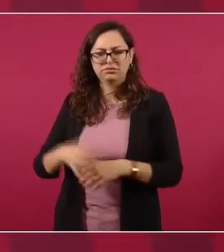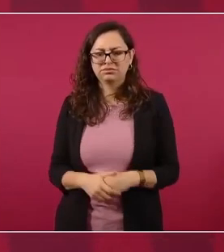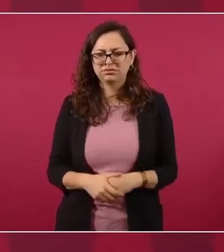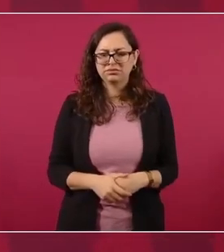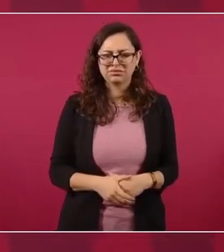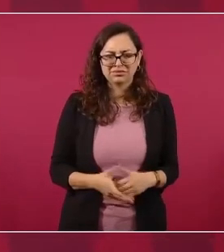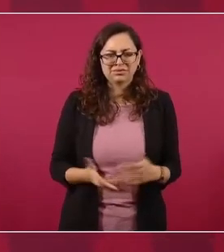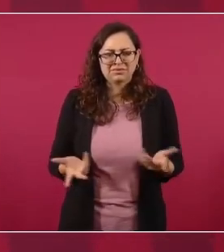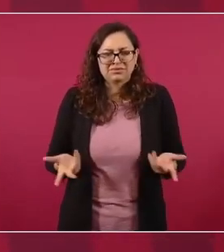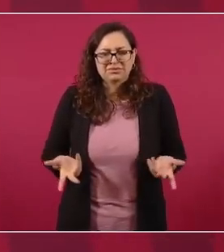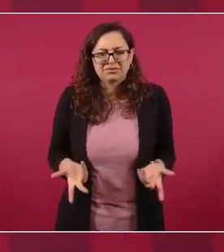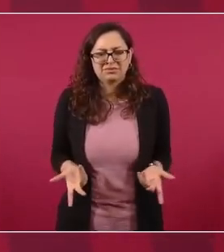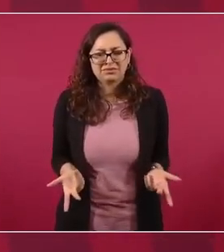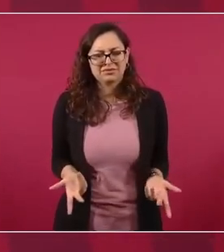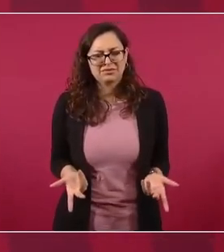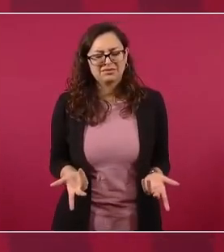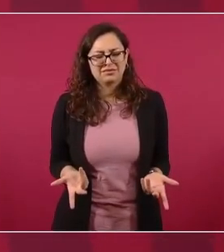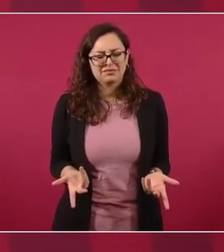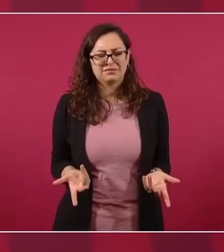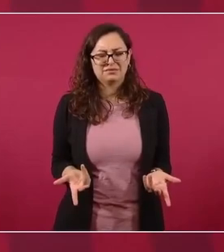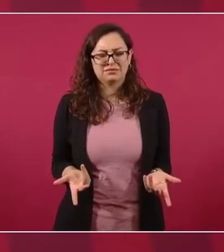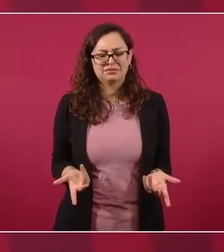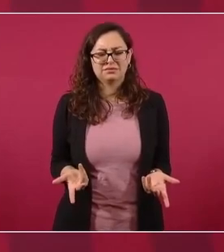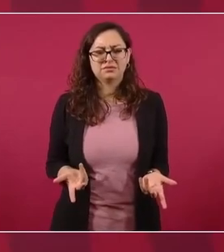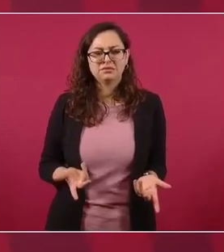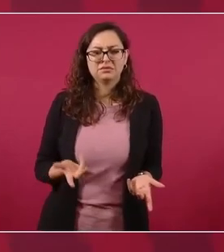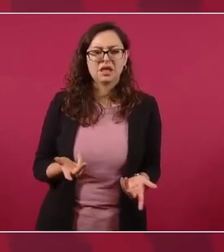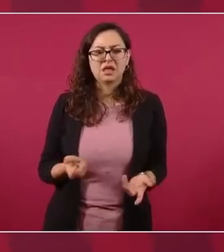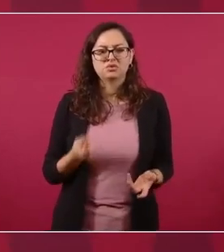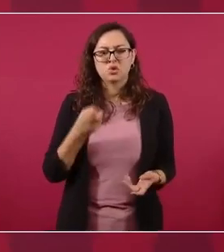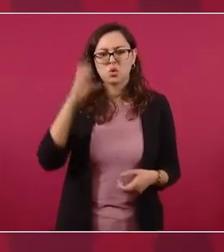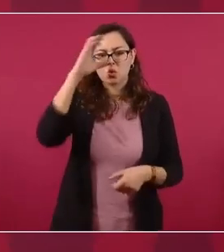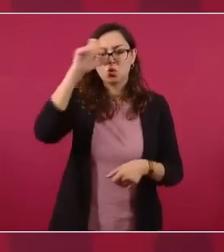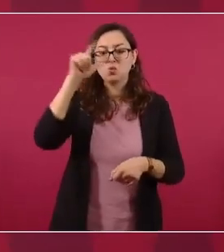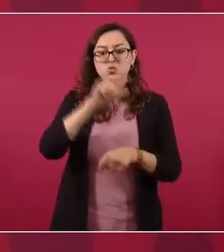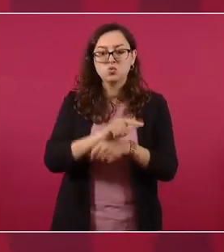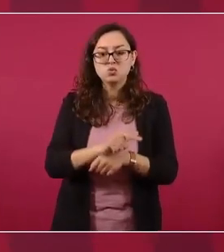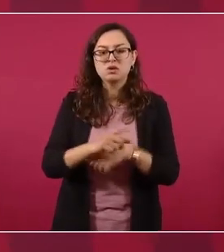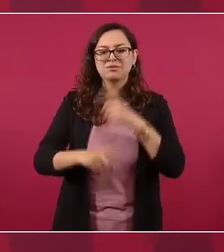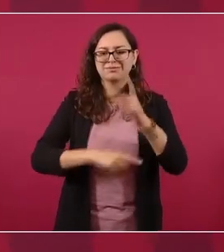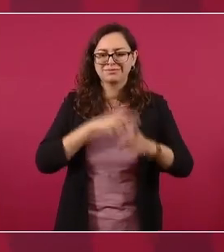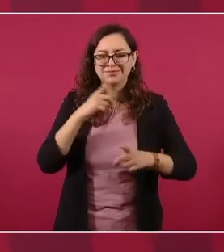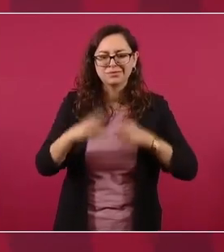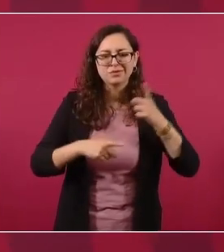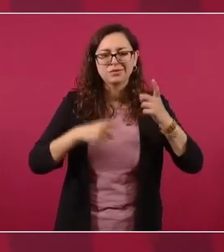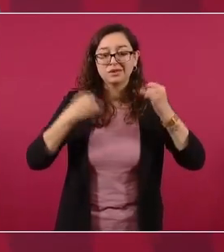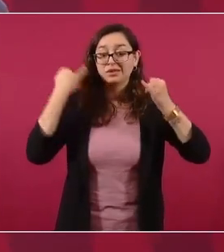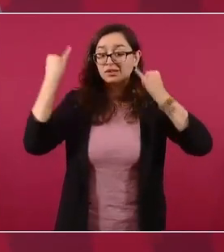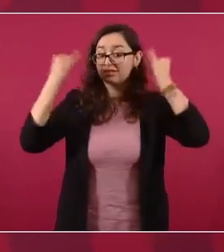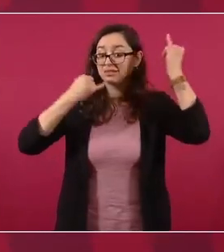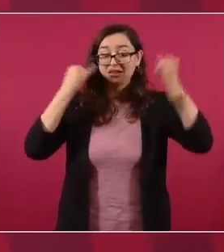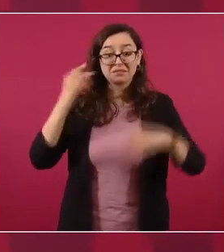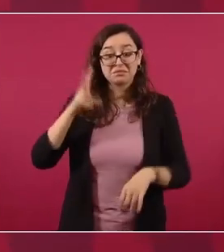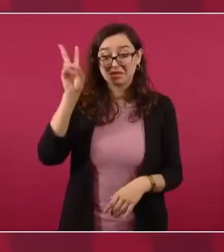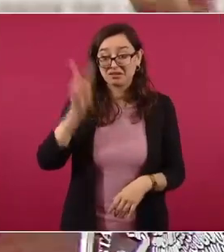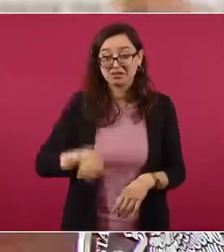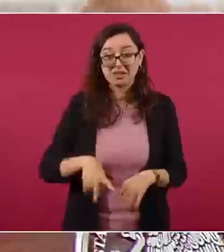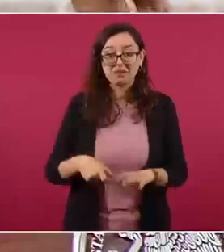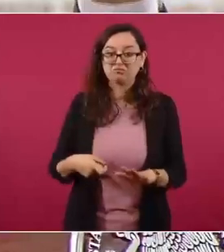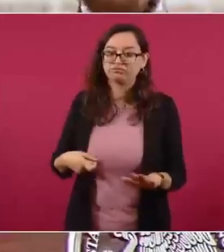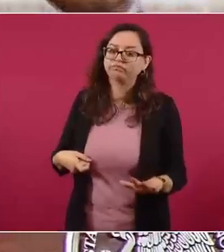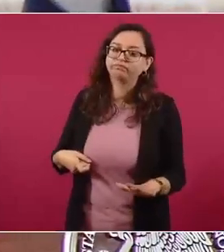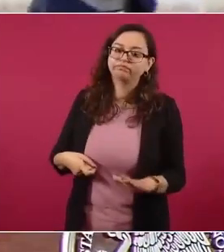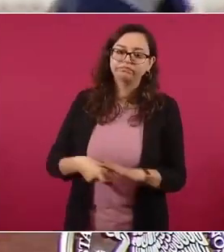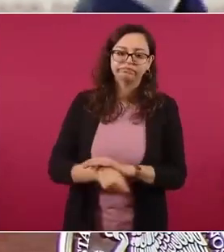deporte eran moches. Entonces, le daban a